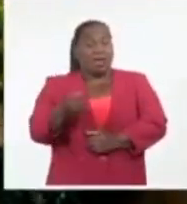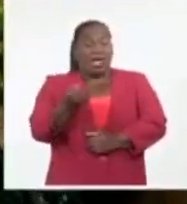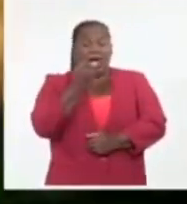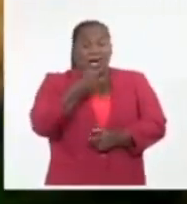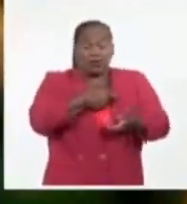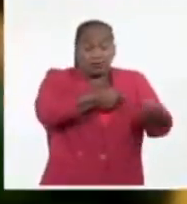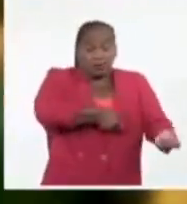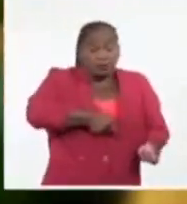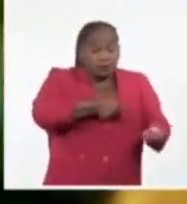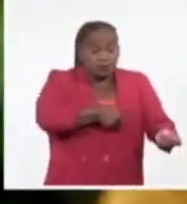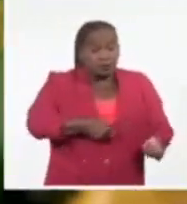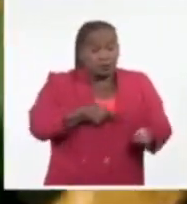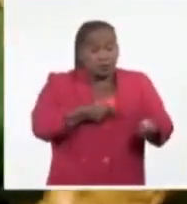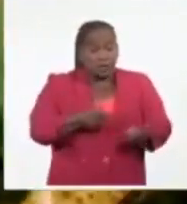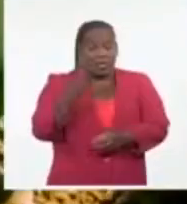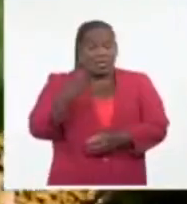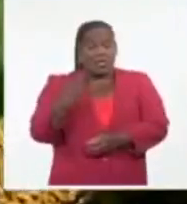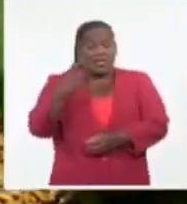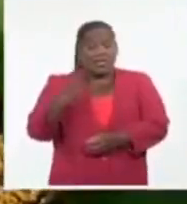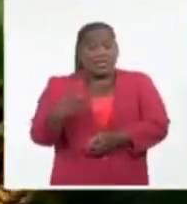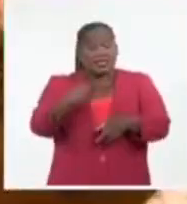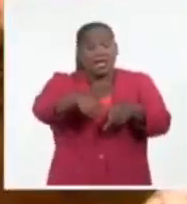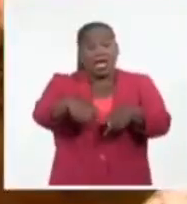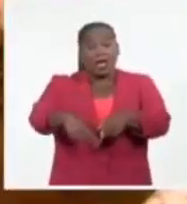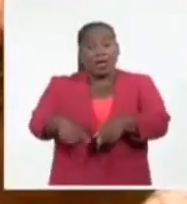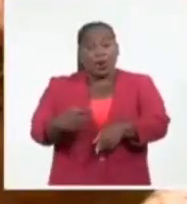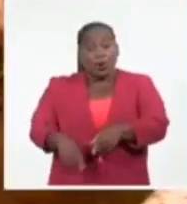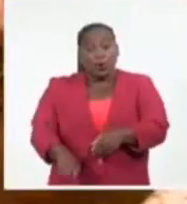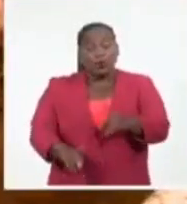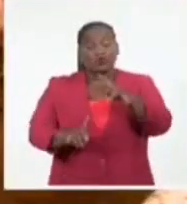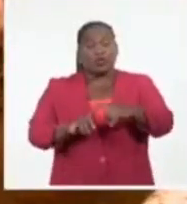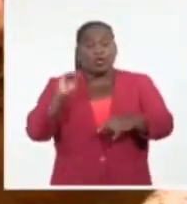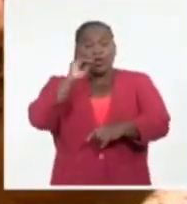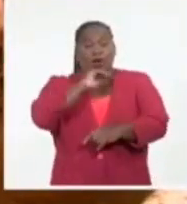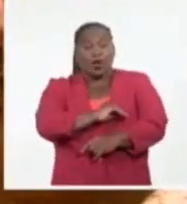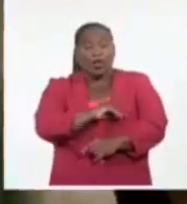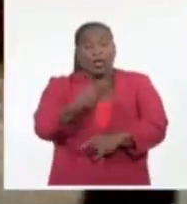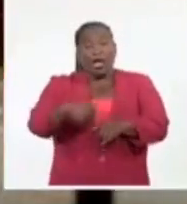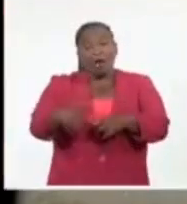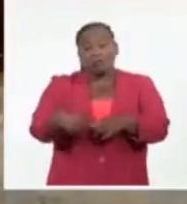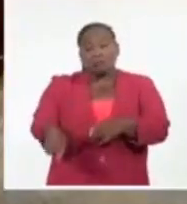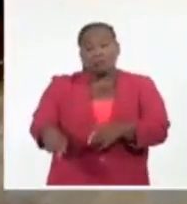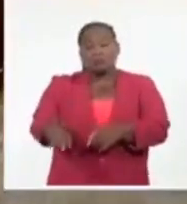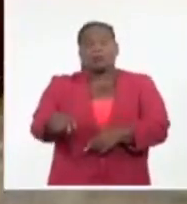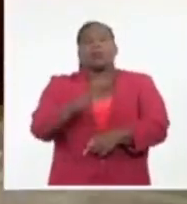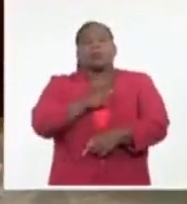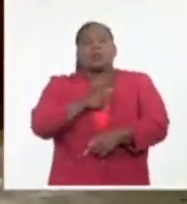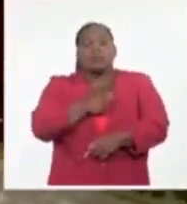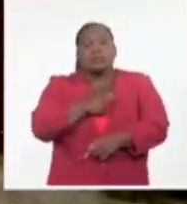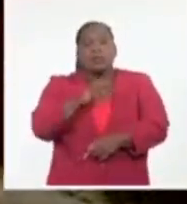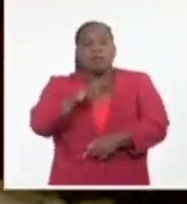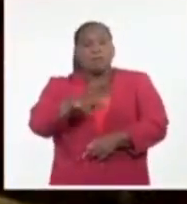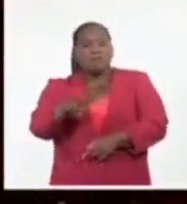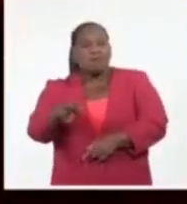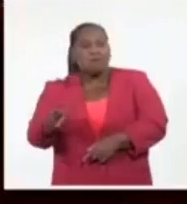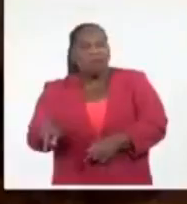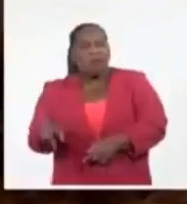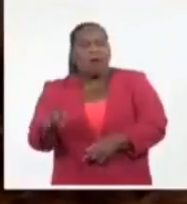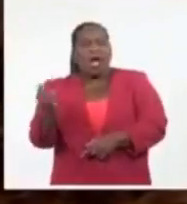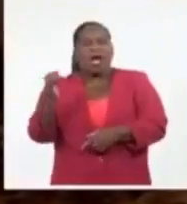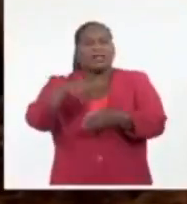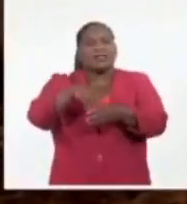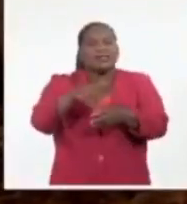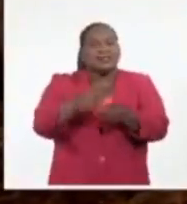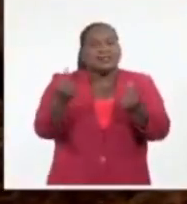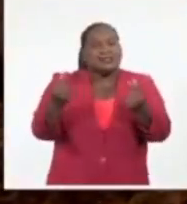cubano, necesitado de una inyección de recursos, tecnologías e insumos busca captar financiamiento externo para su desarrollo.